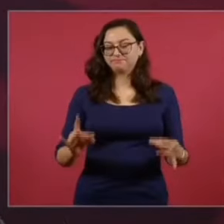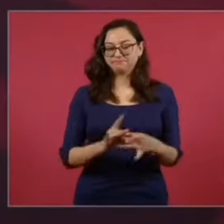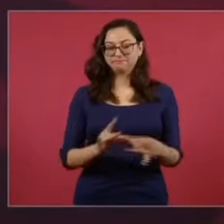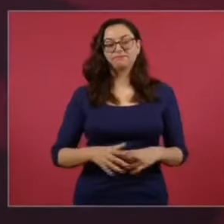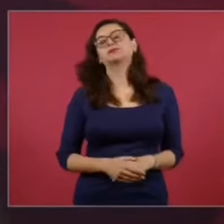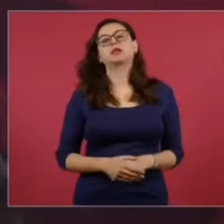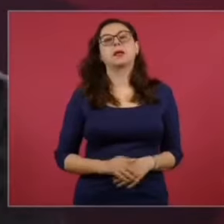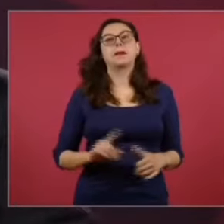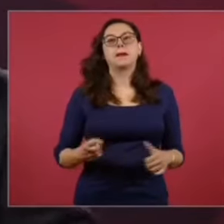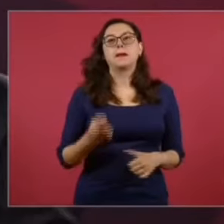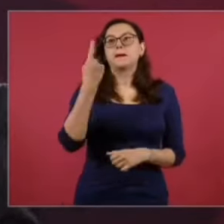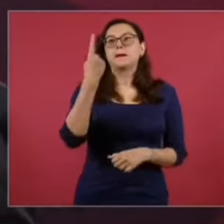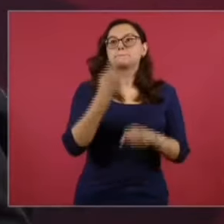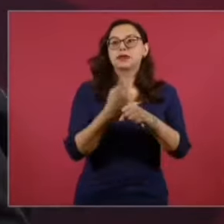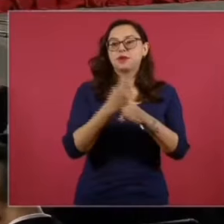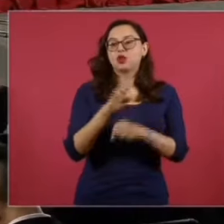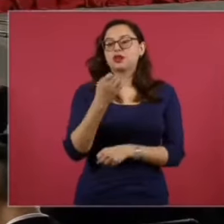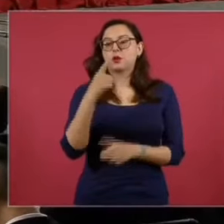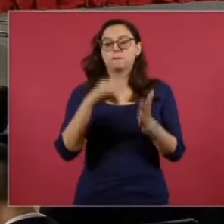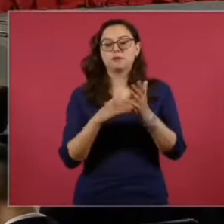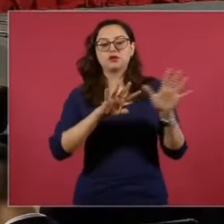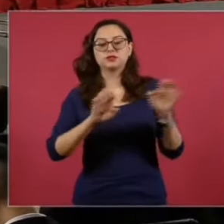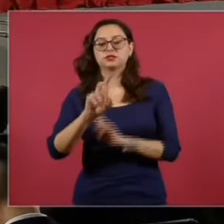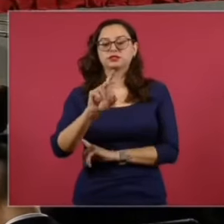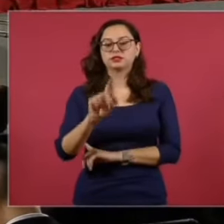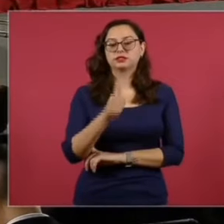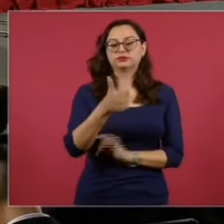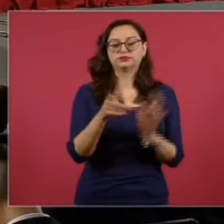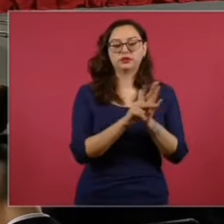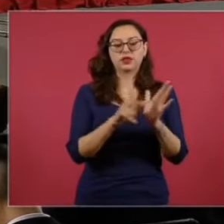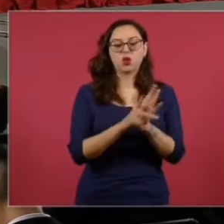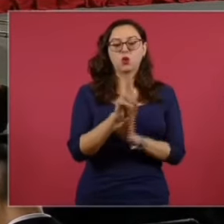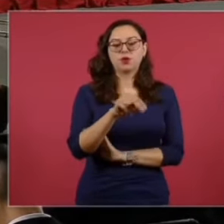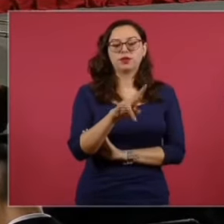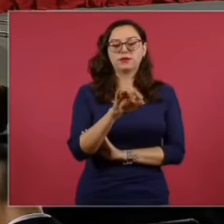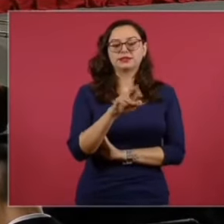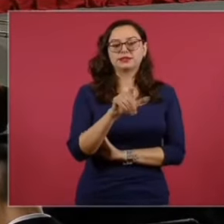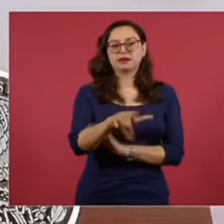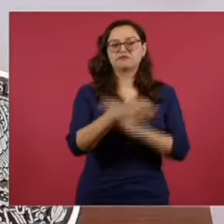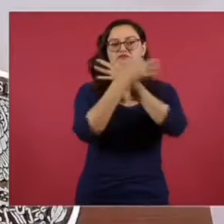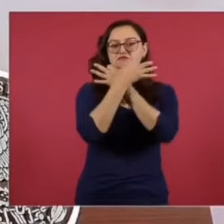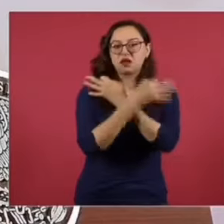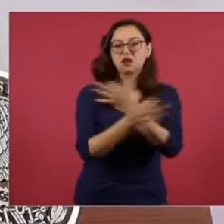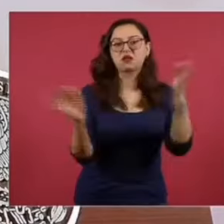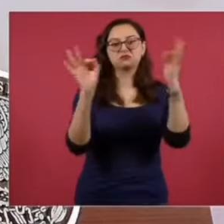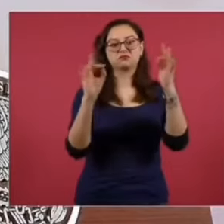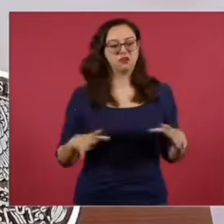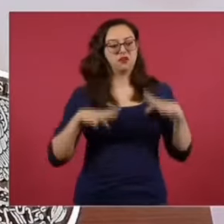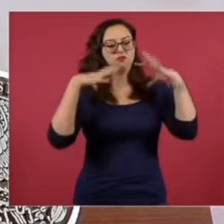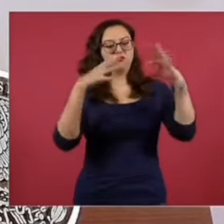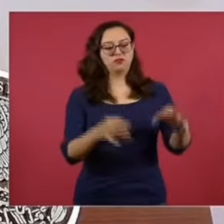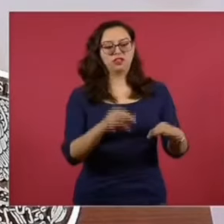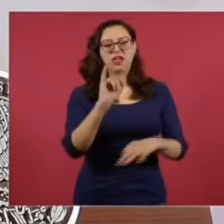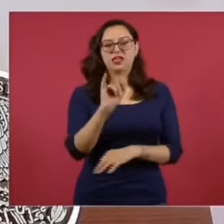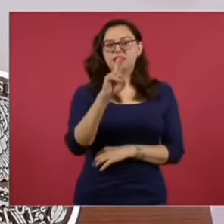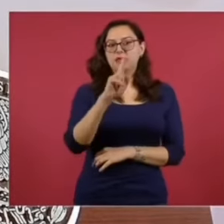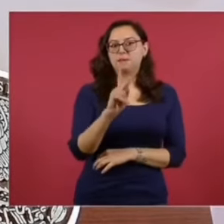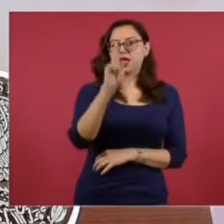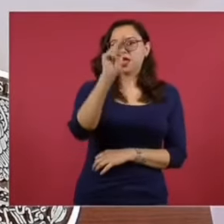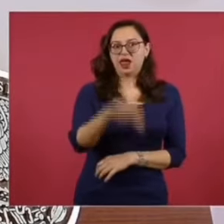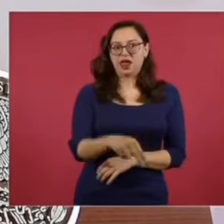de enero de 1936, en las páginas del periódico El Universal, se anunciaba la creación del Gran Instituto Politécnico Nacional,